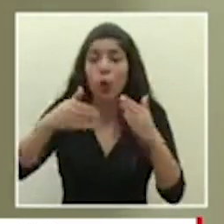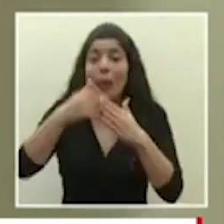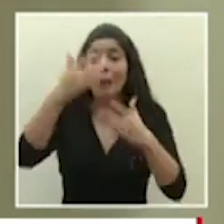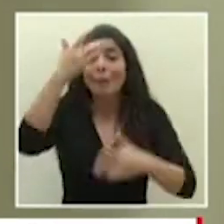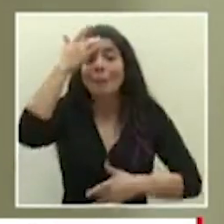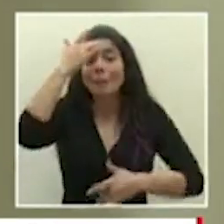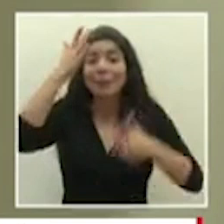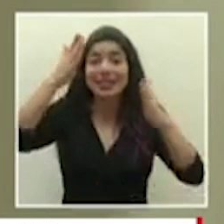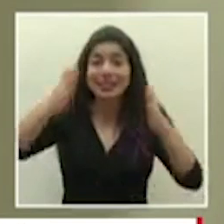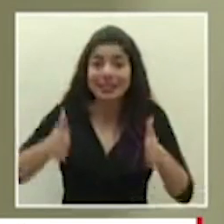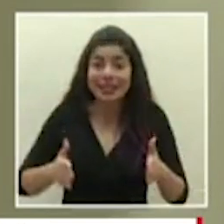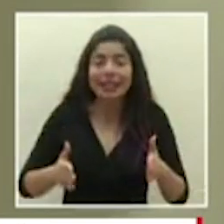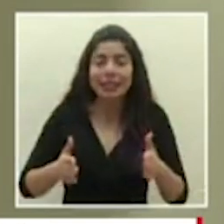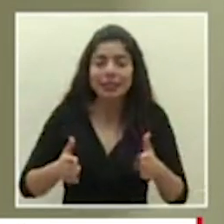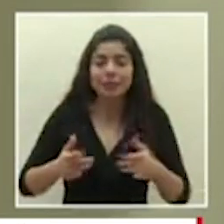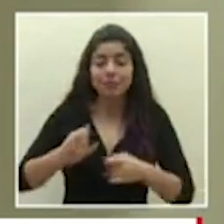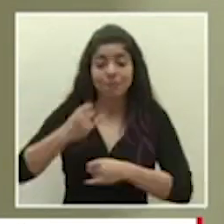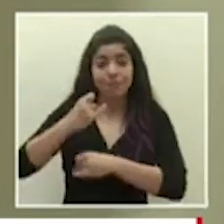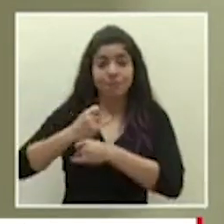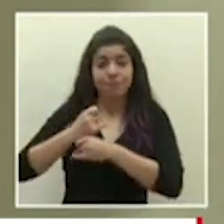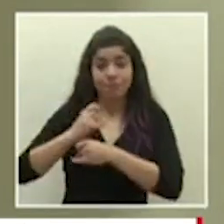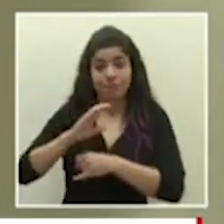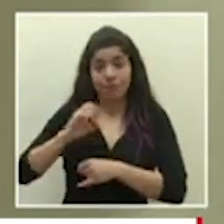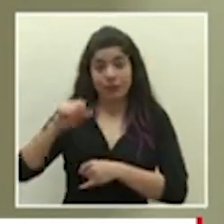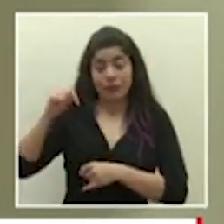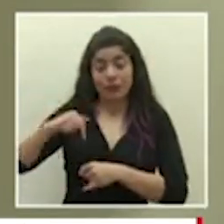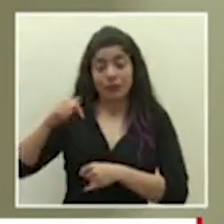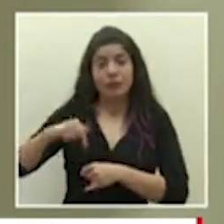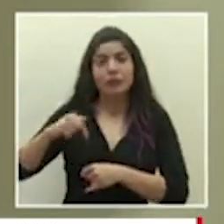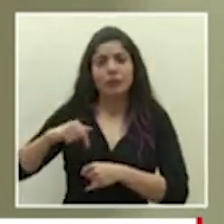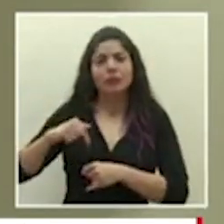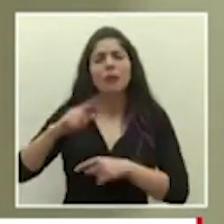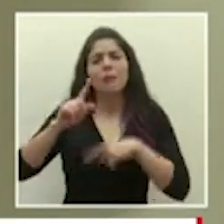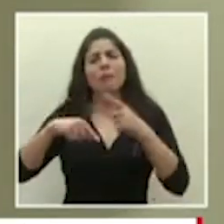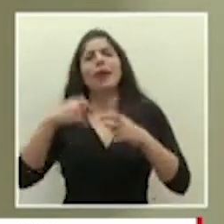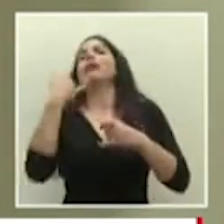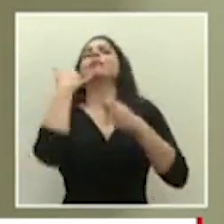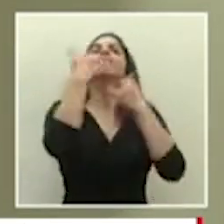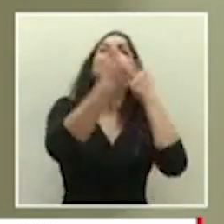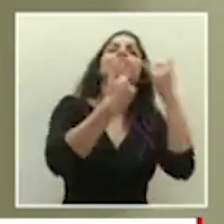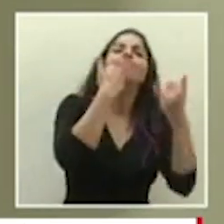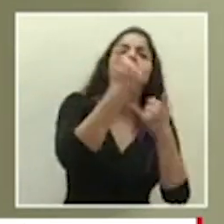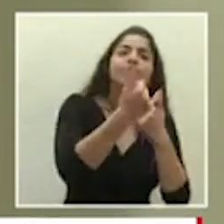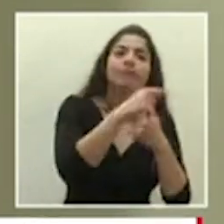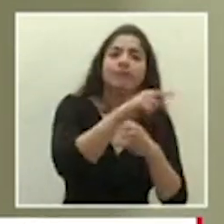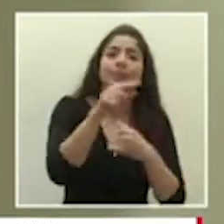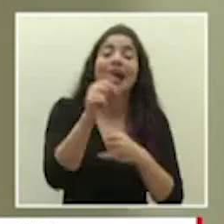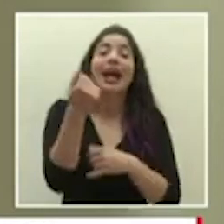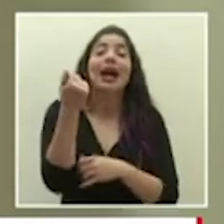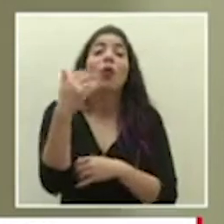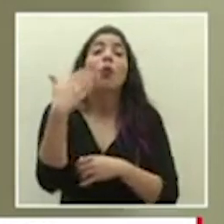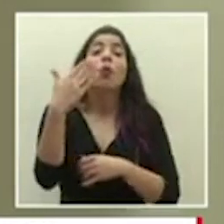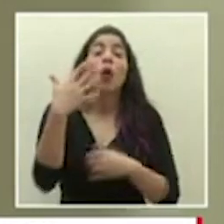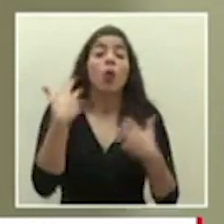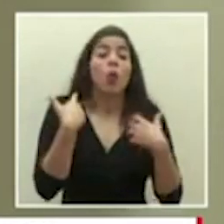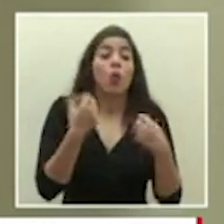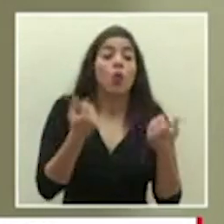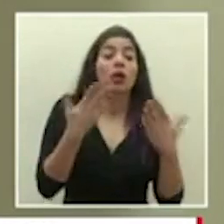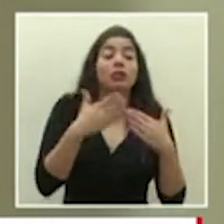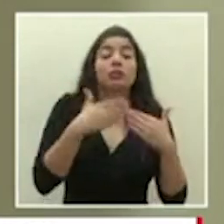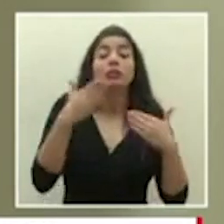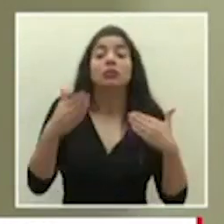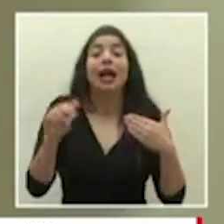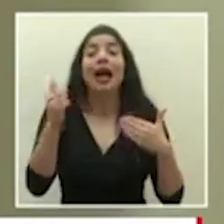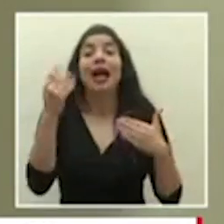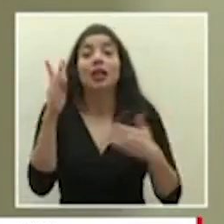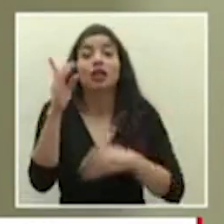que la institución la caja los estará llamando a los 14 días de recuperados para